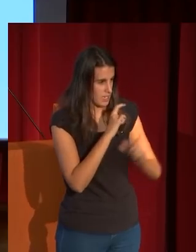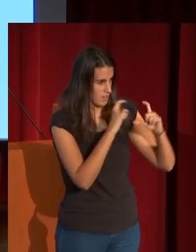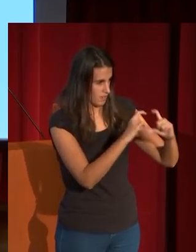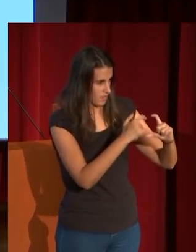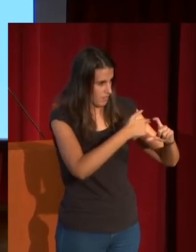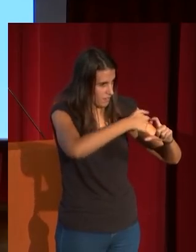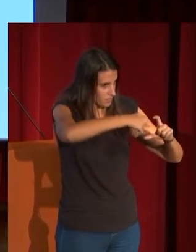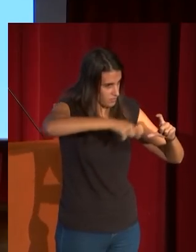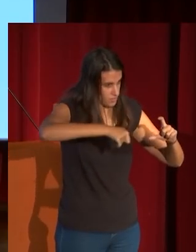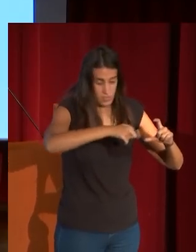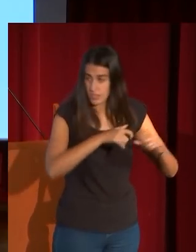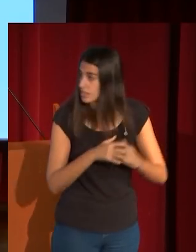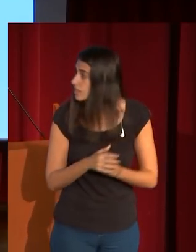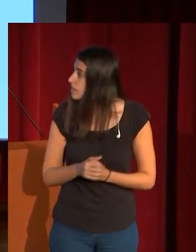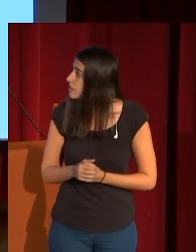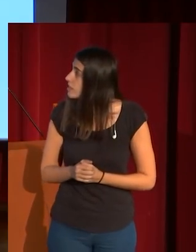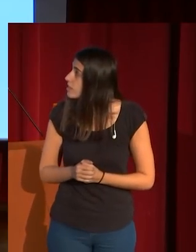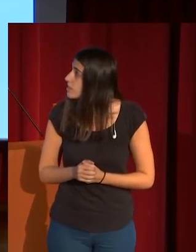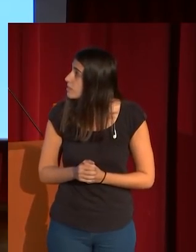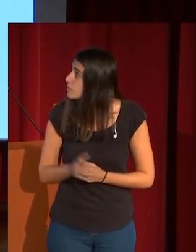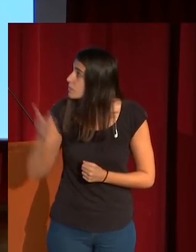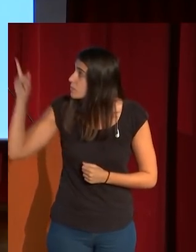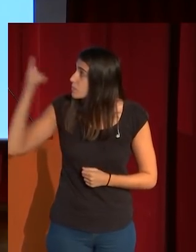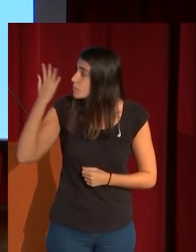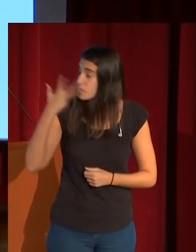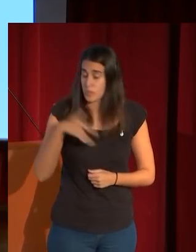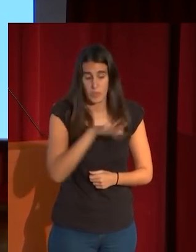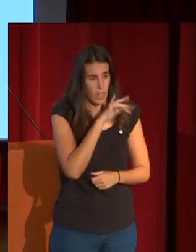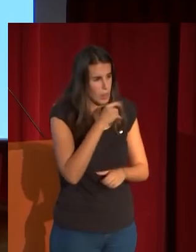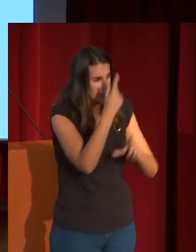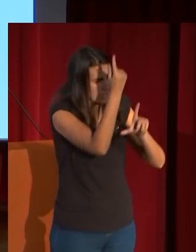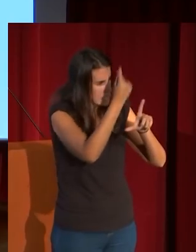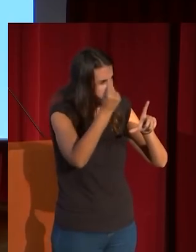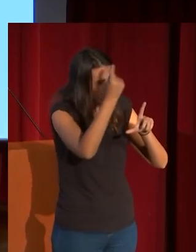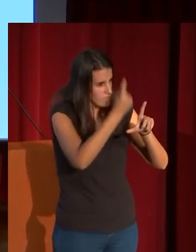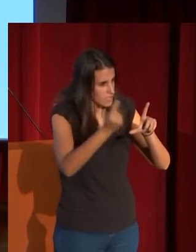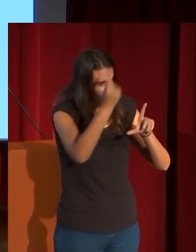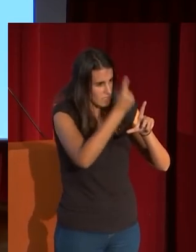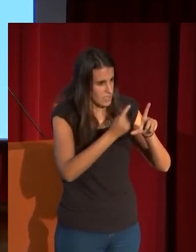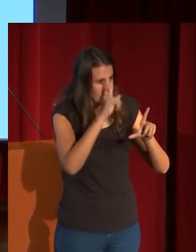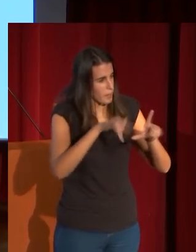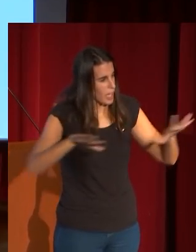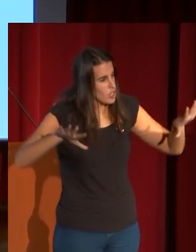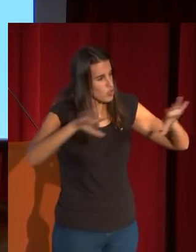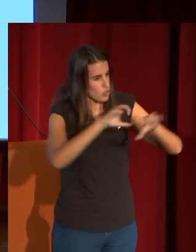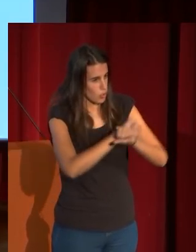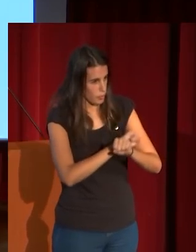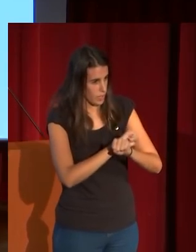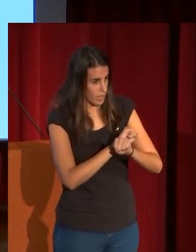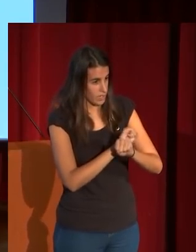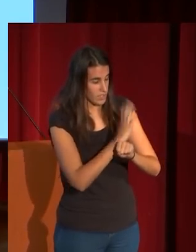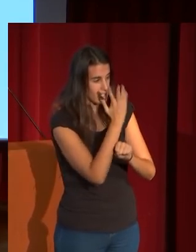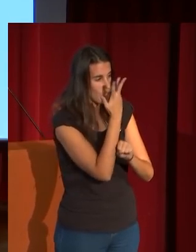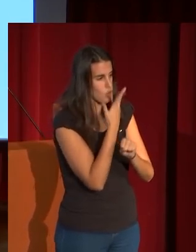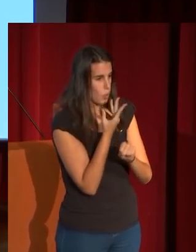la paleta y sin mezcla y como también aparece esta sombra coloreada en primer término